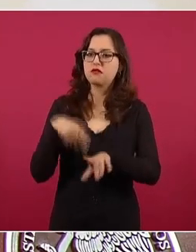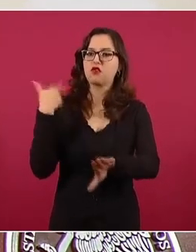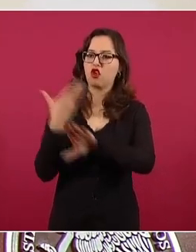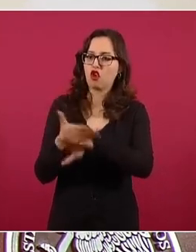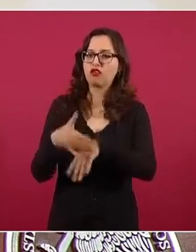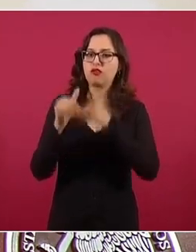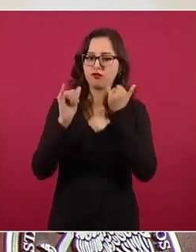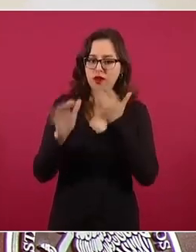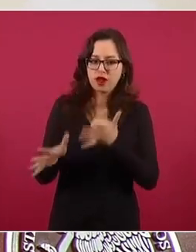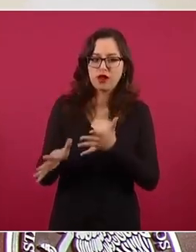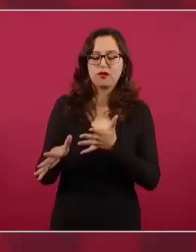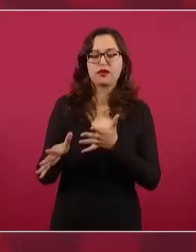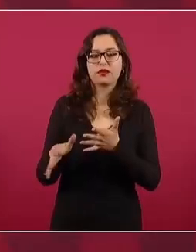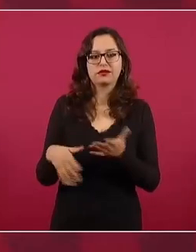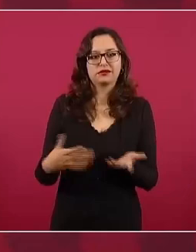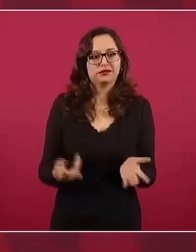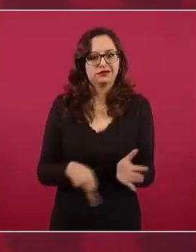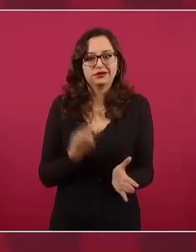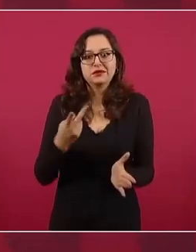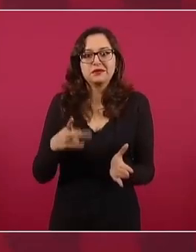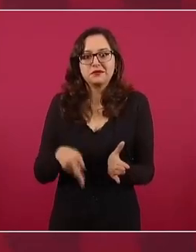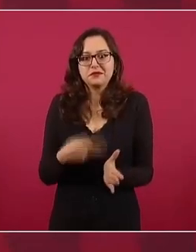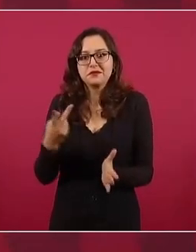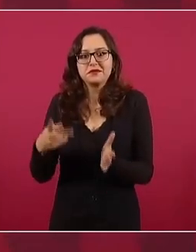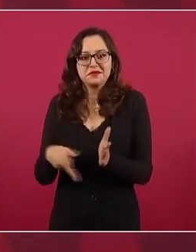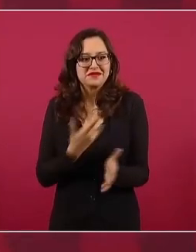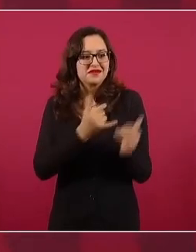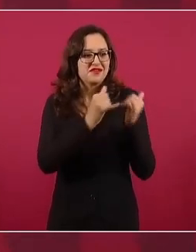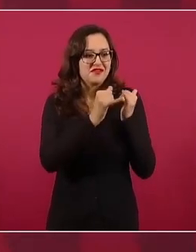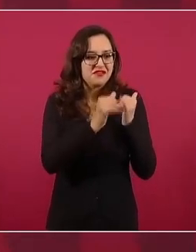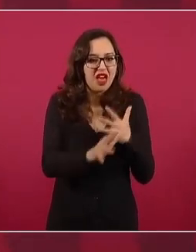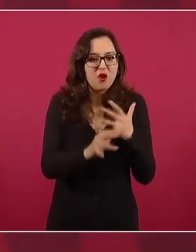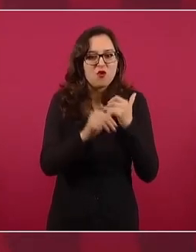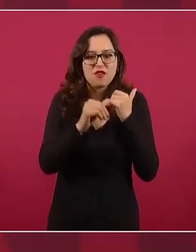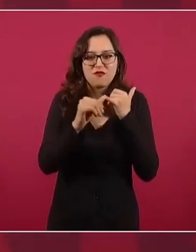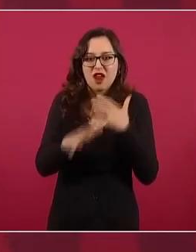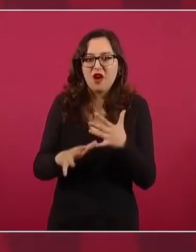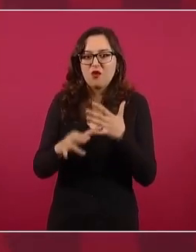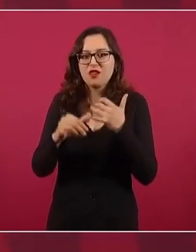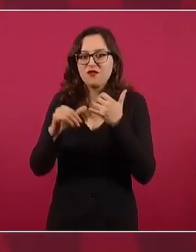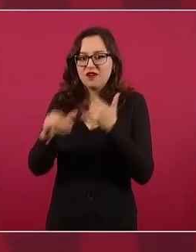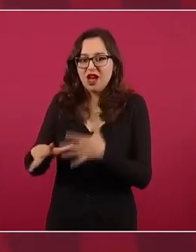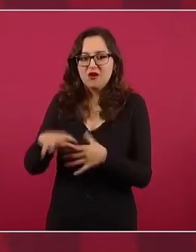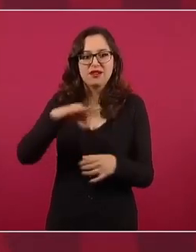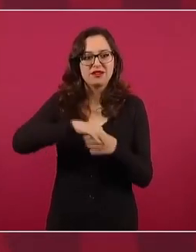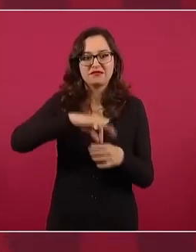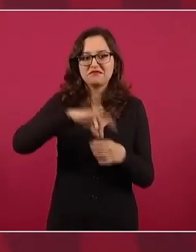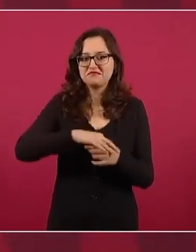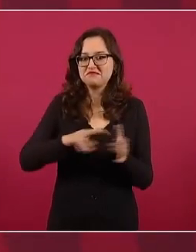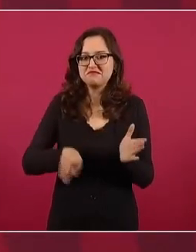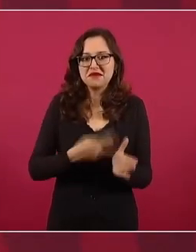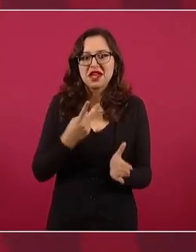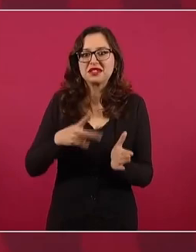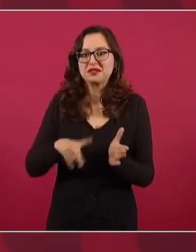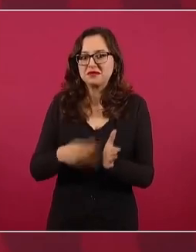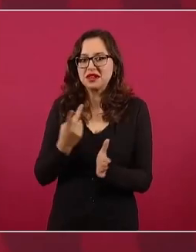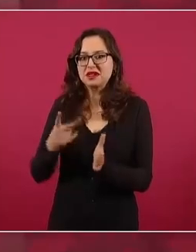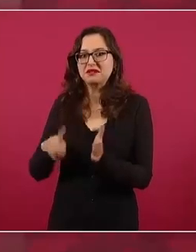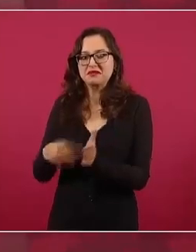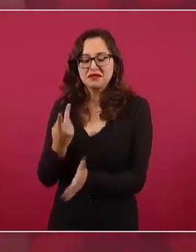Y ya después se llegó al grado